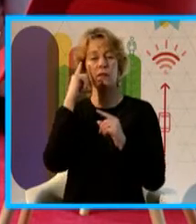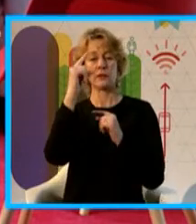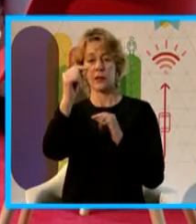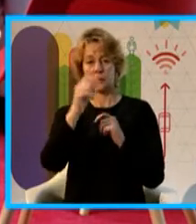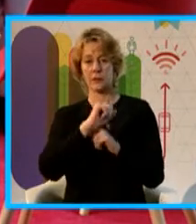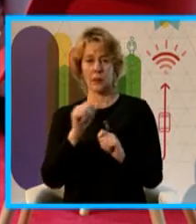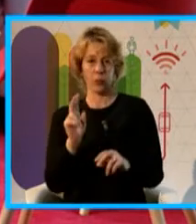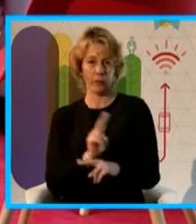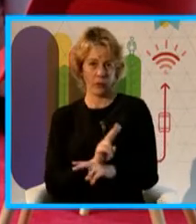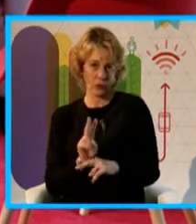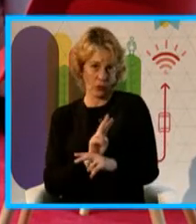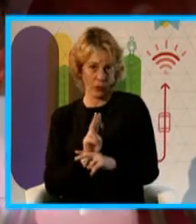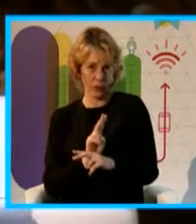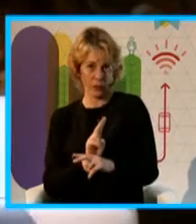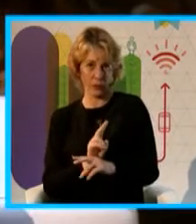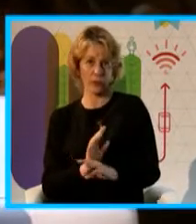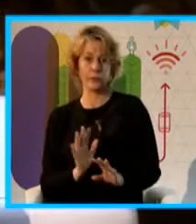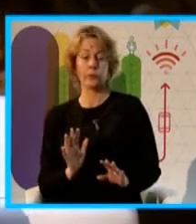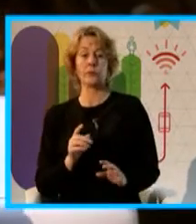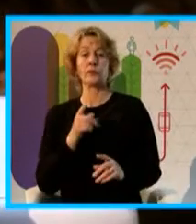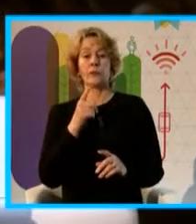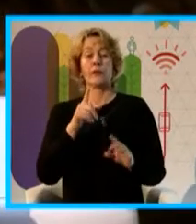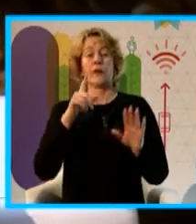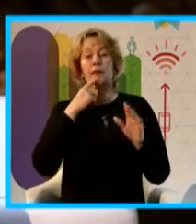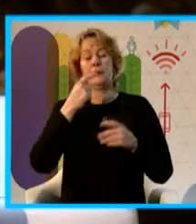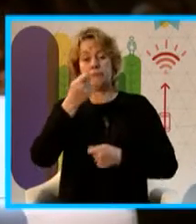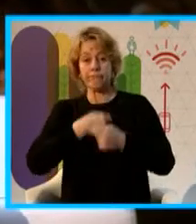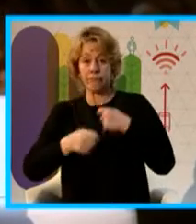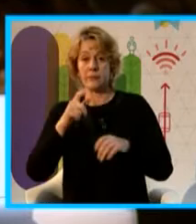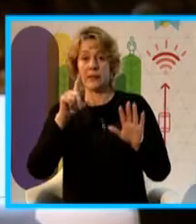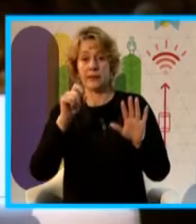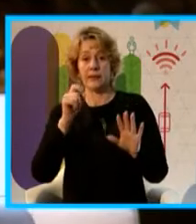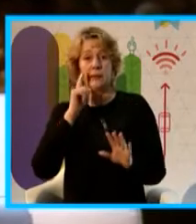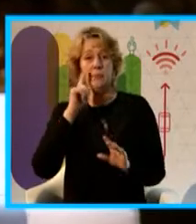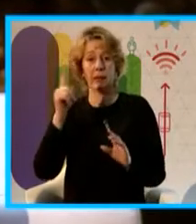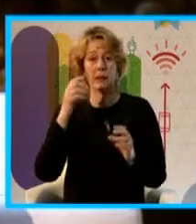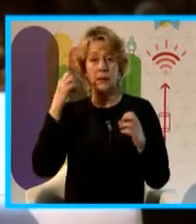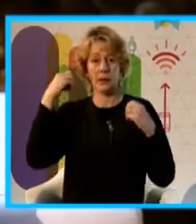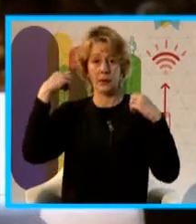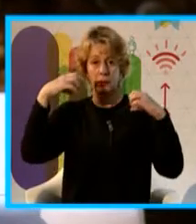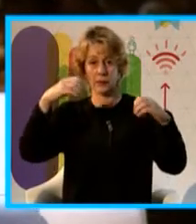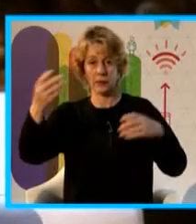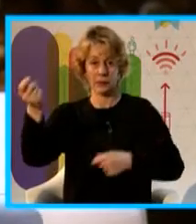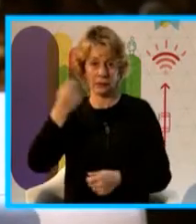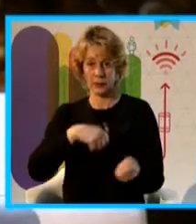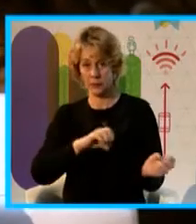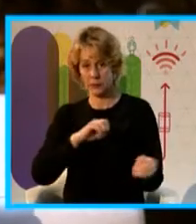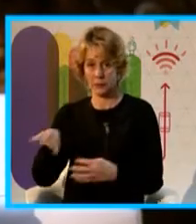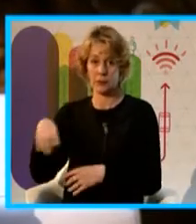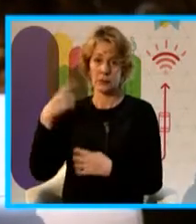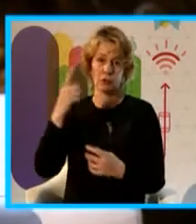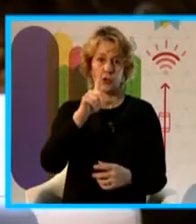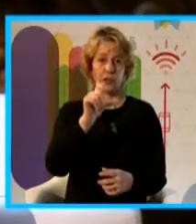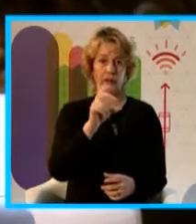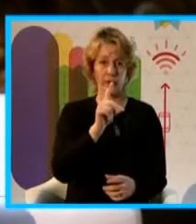Parte de este plan también incluye la sustitución de 70.000 luminarias convencionales por luminarias de tecnología LED, las cuales